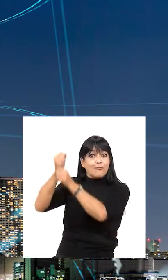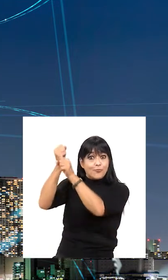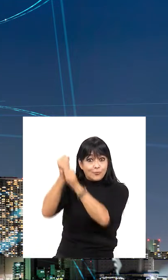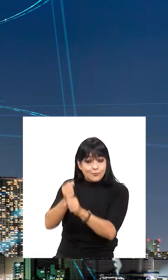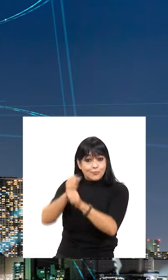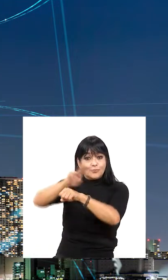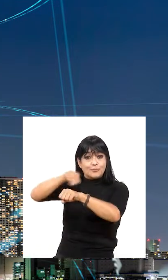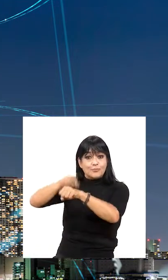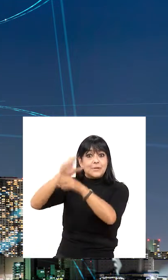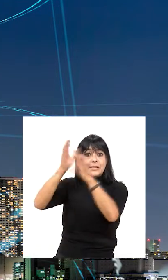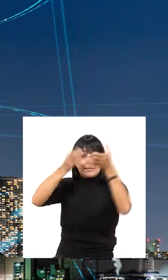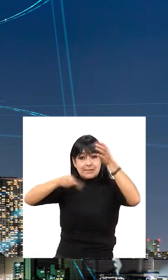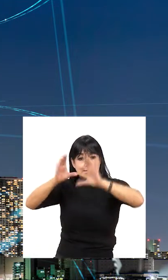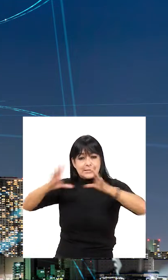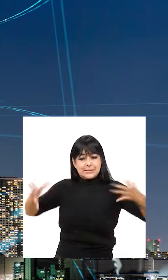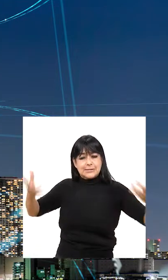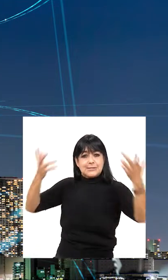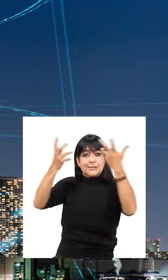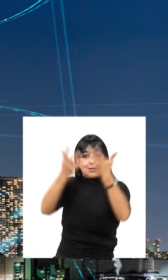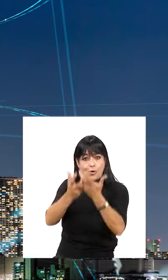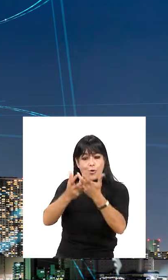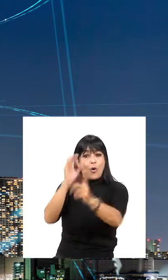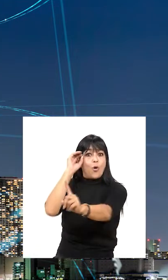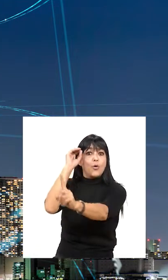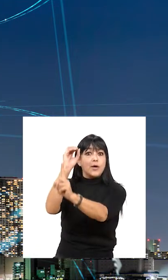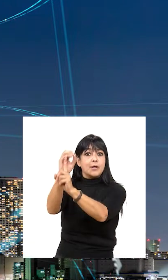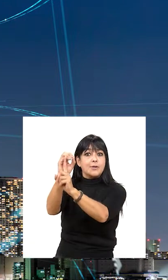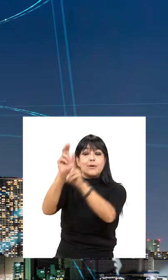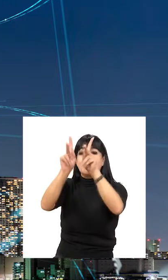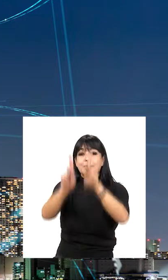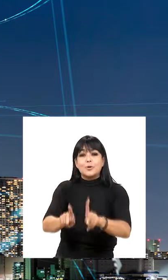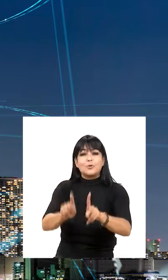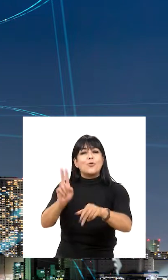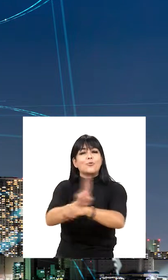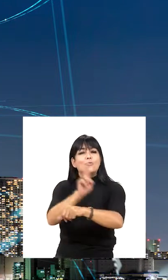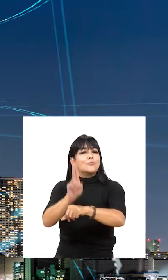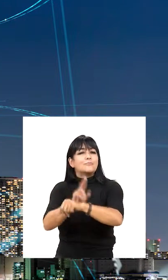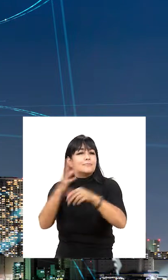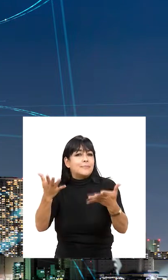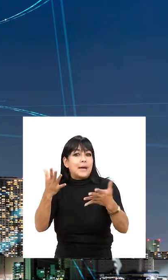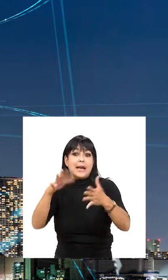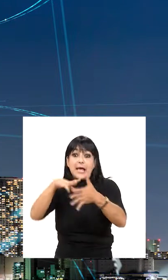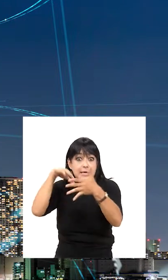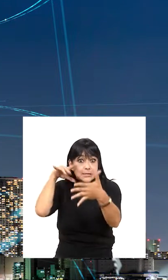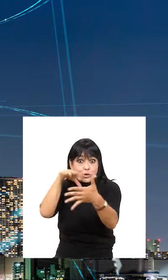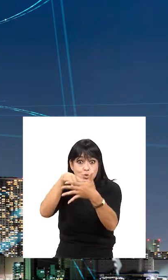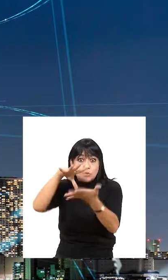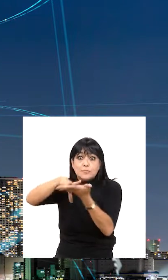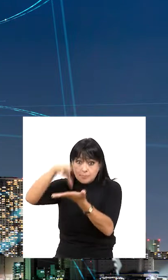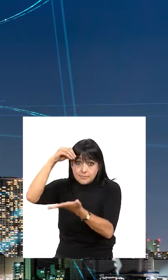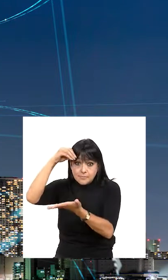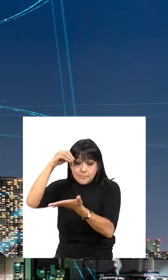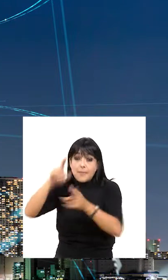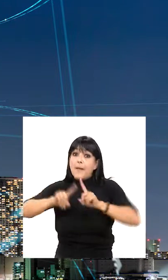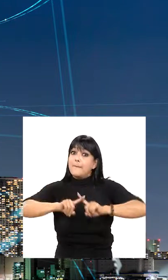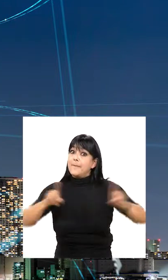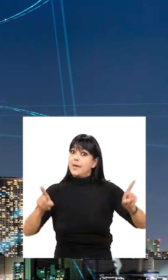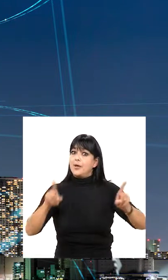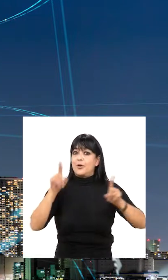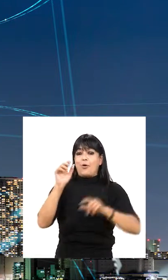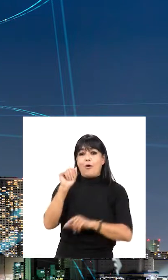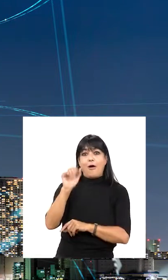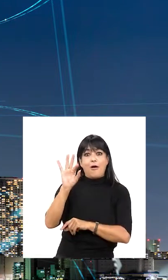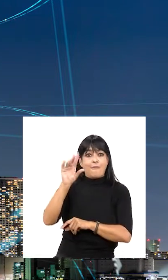pero la Fundación Nacional para la Ciencia se une a esta con el objetivo que las personas usaran la red con